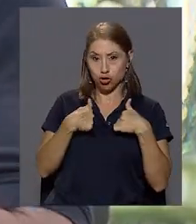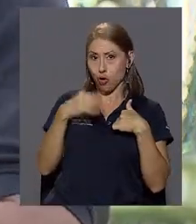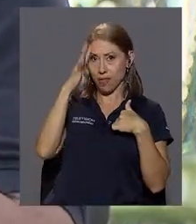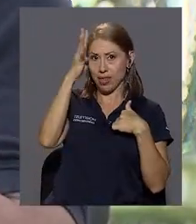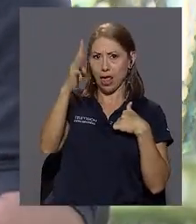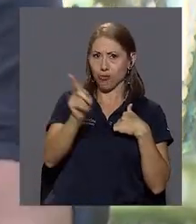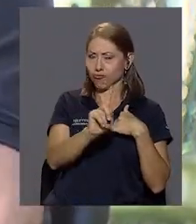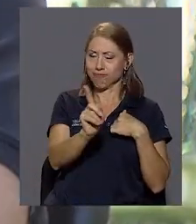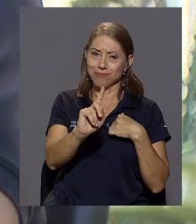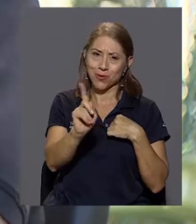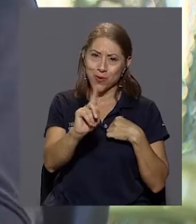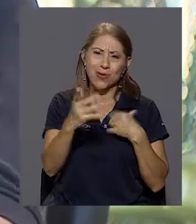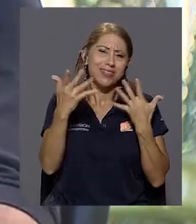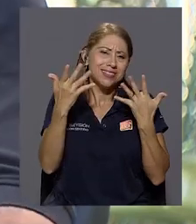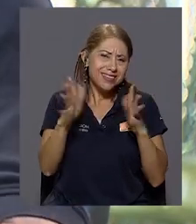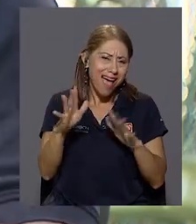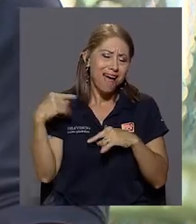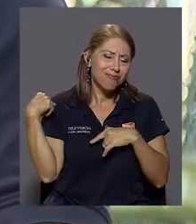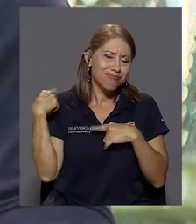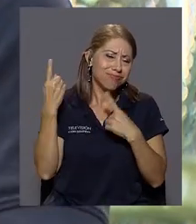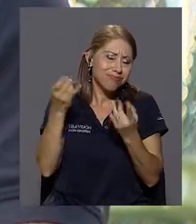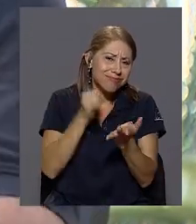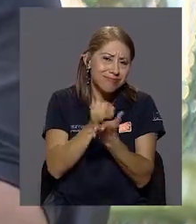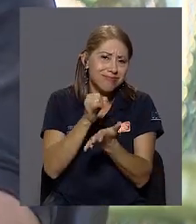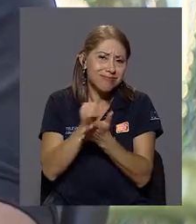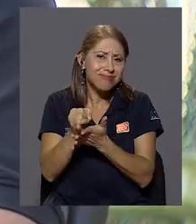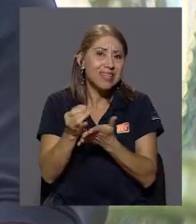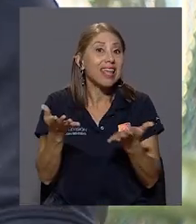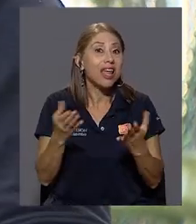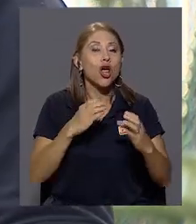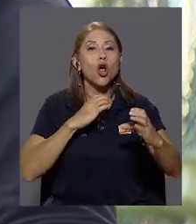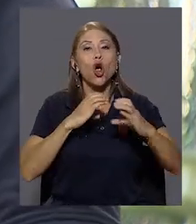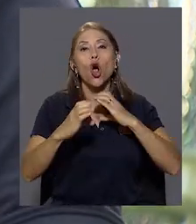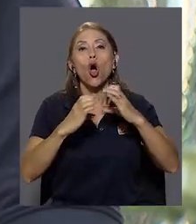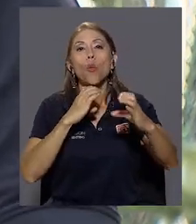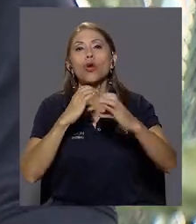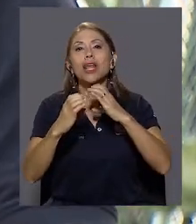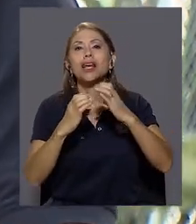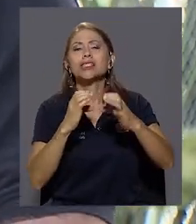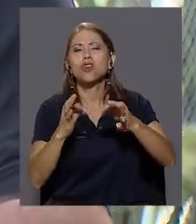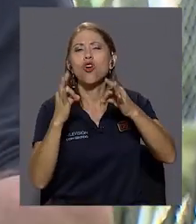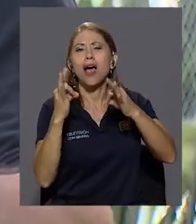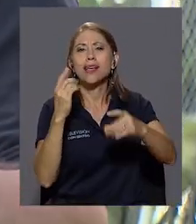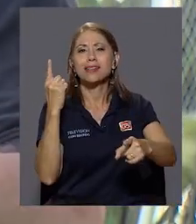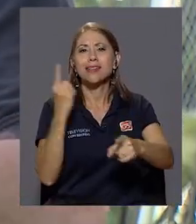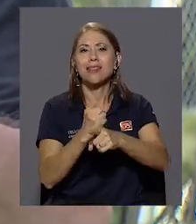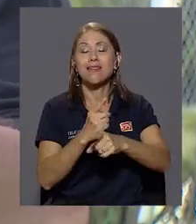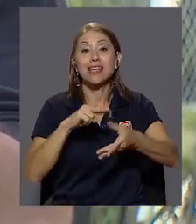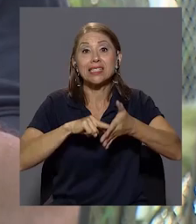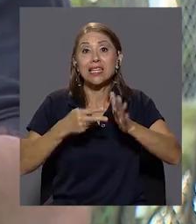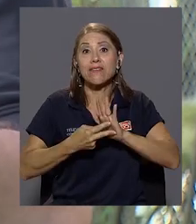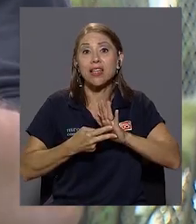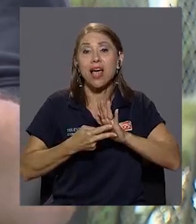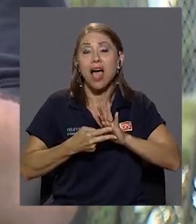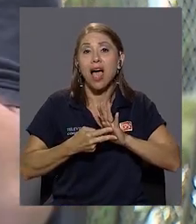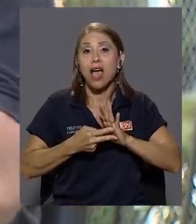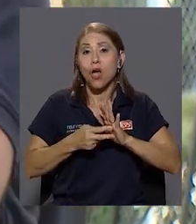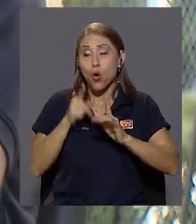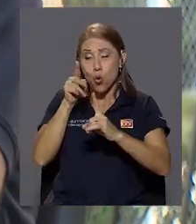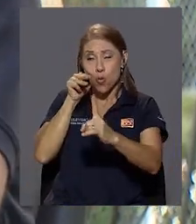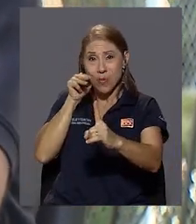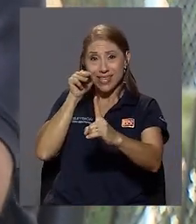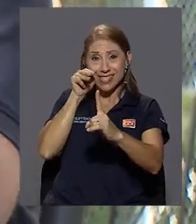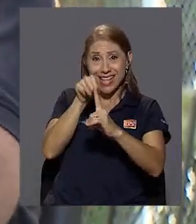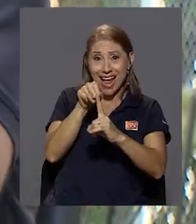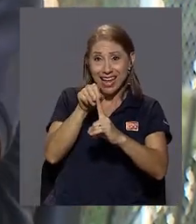lo he inventado yo, eso ya está más que estudiado, la comunicación asertiva, ¿verdad? Es decir, esa posibilidad de poder